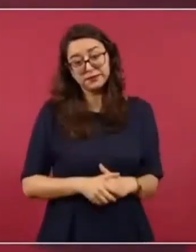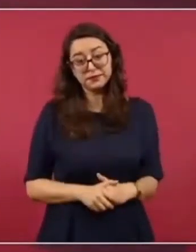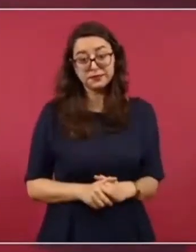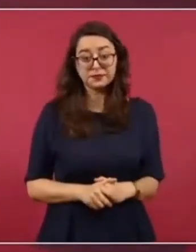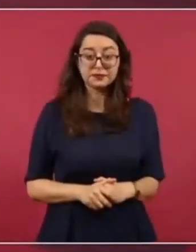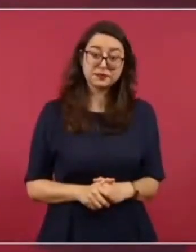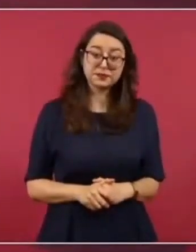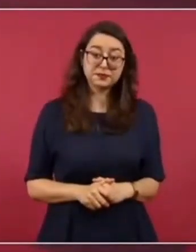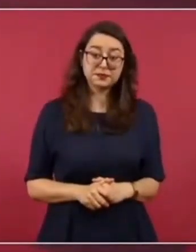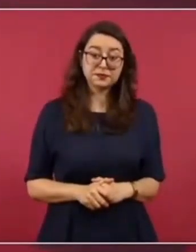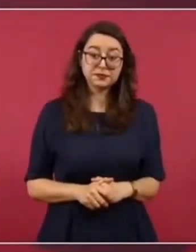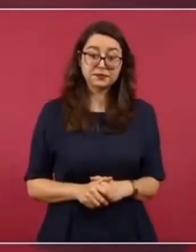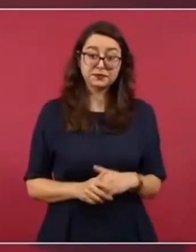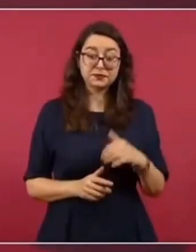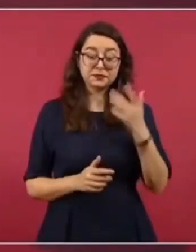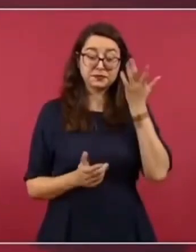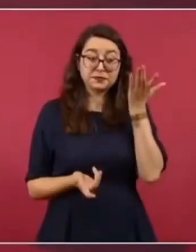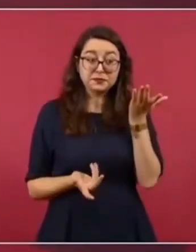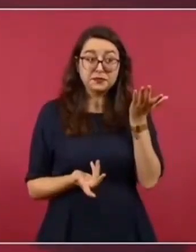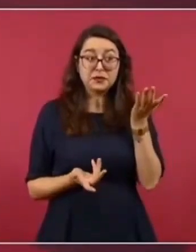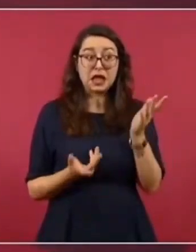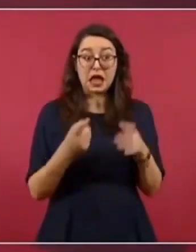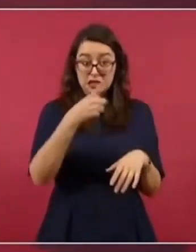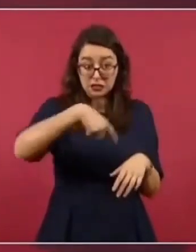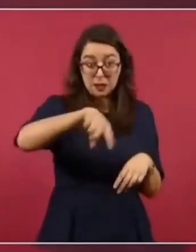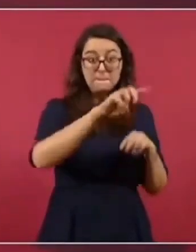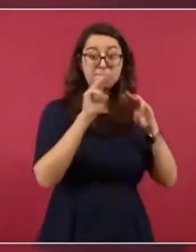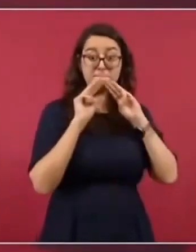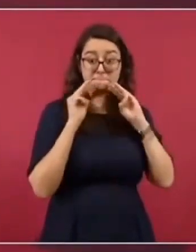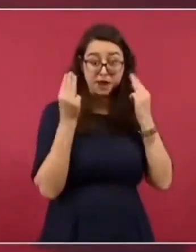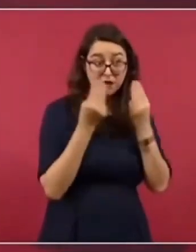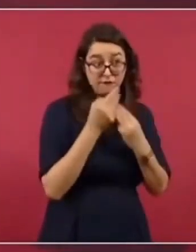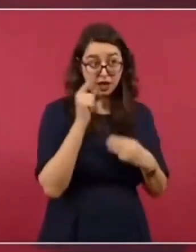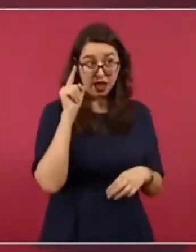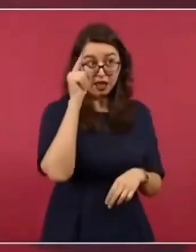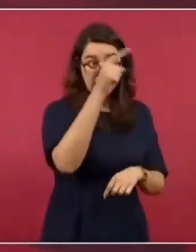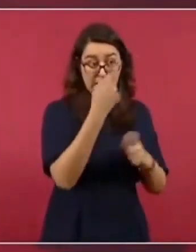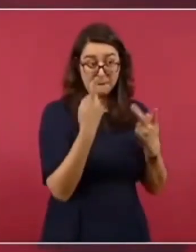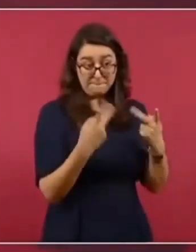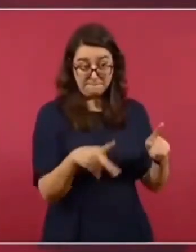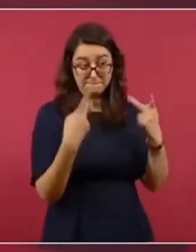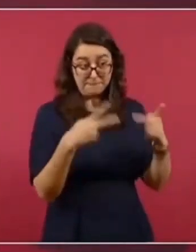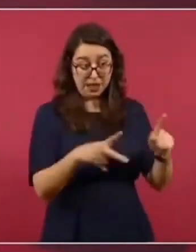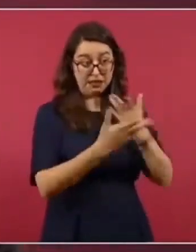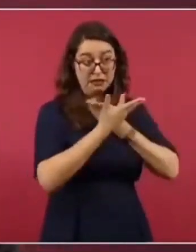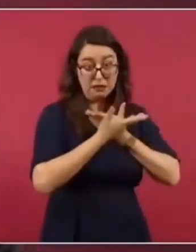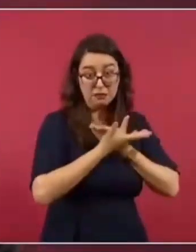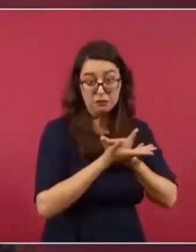Y se les persigue a los que distribuyen el fentanilo.